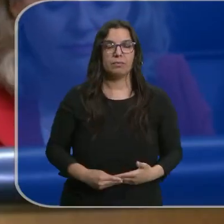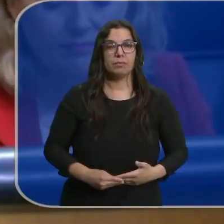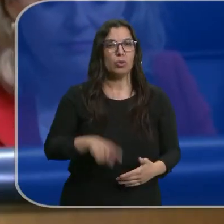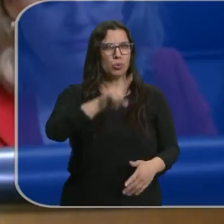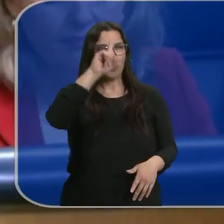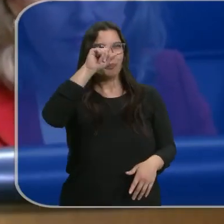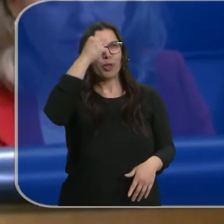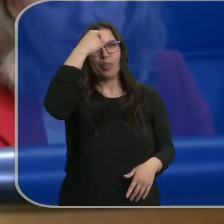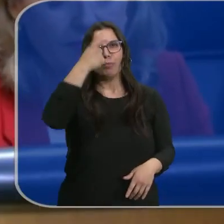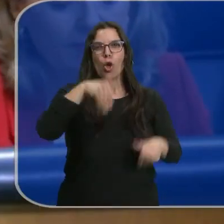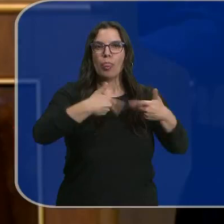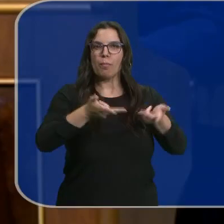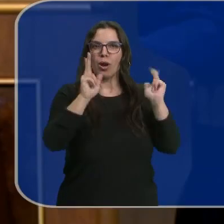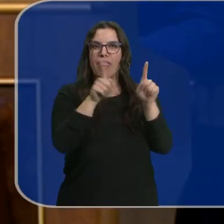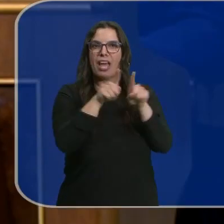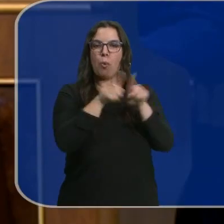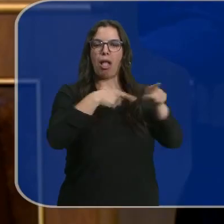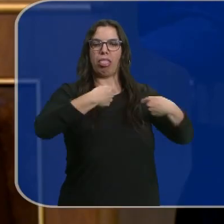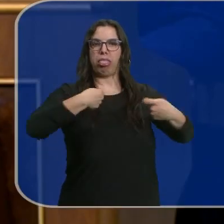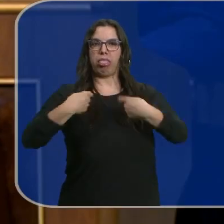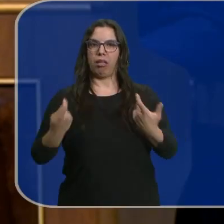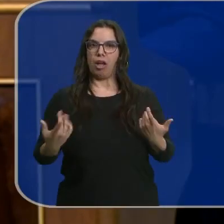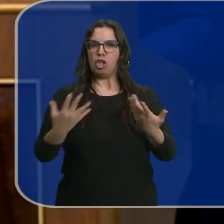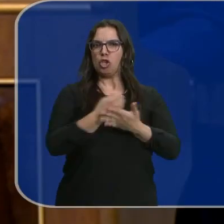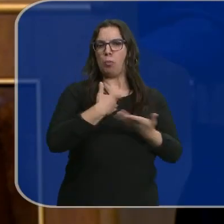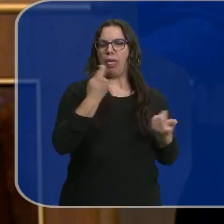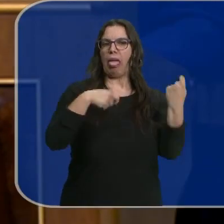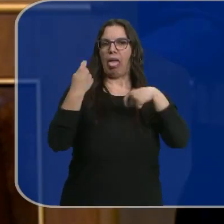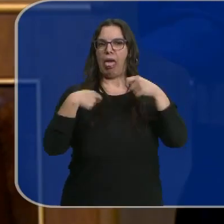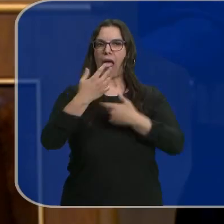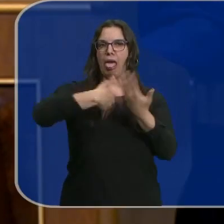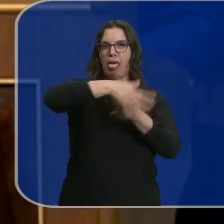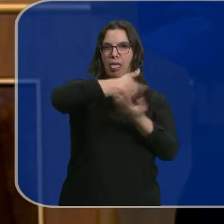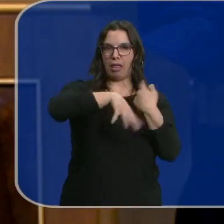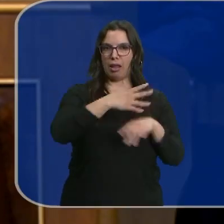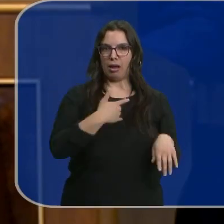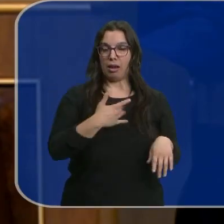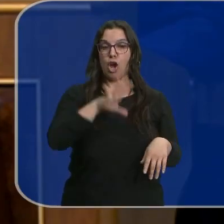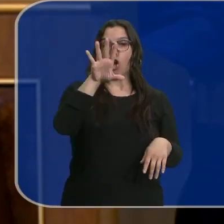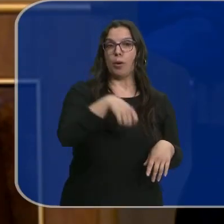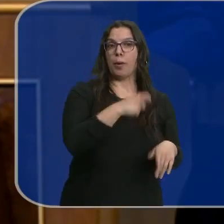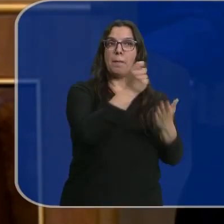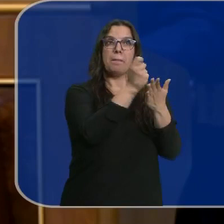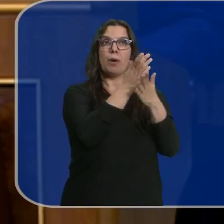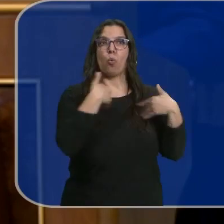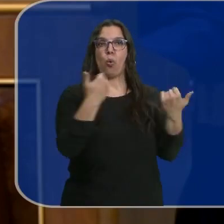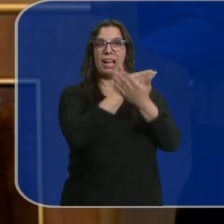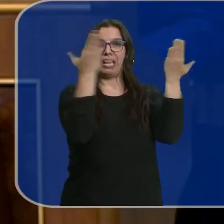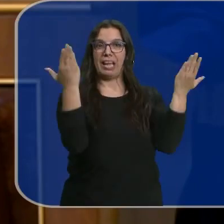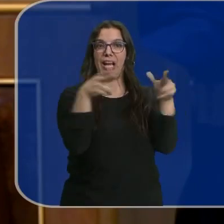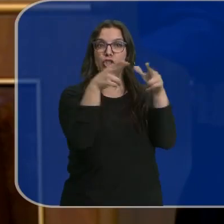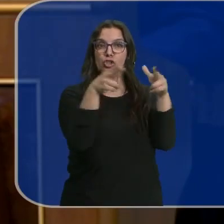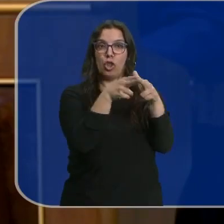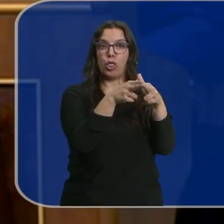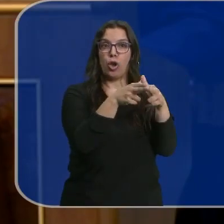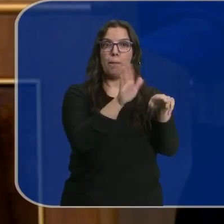concibe la democracia como un zoco donde todo se compra y se vende. Se compra a sus socios a cualquier precio para que